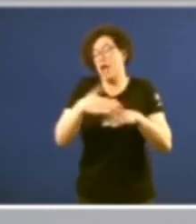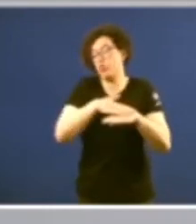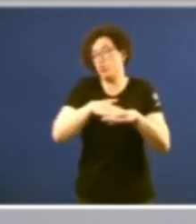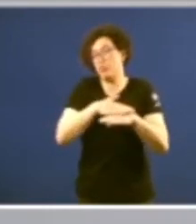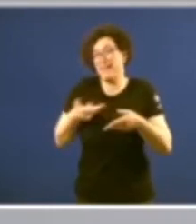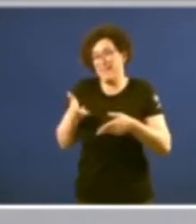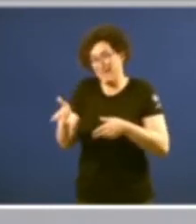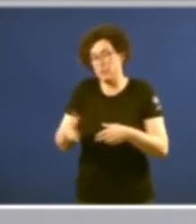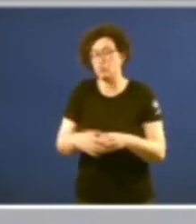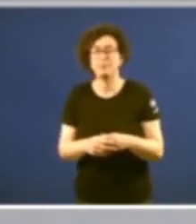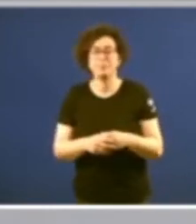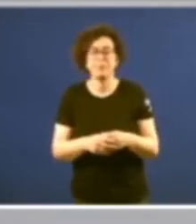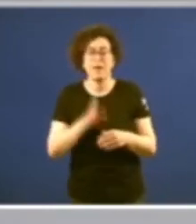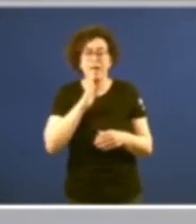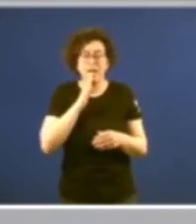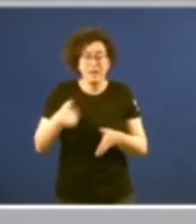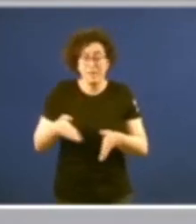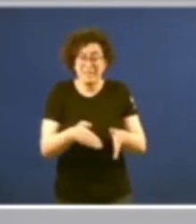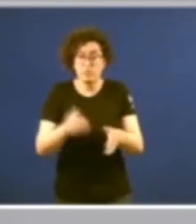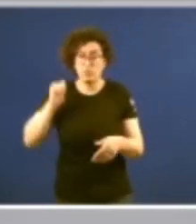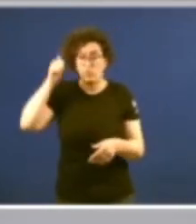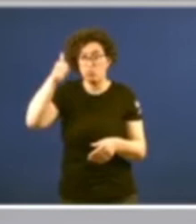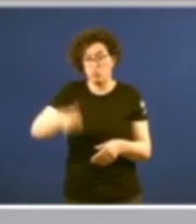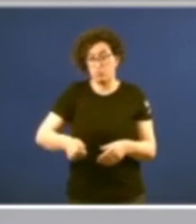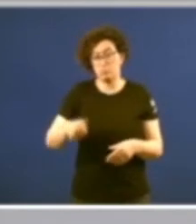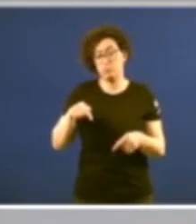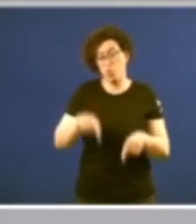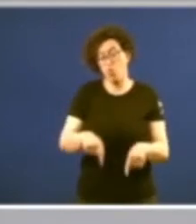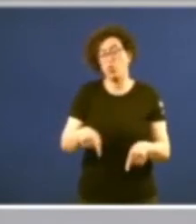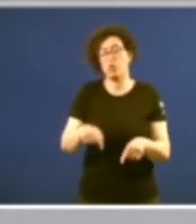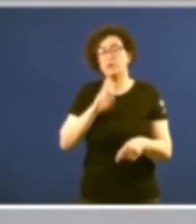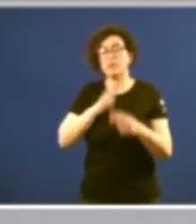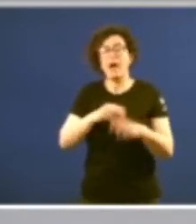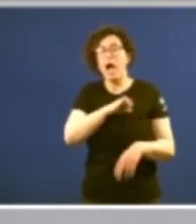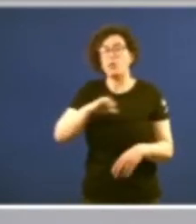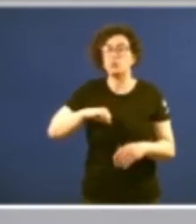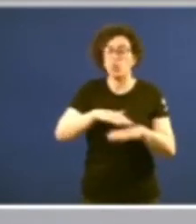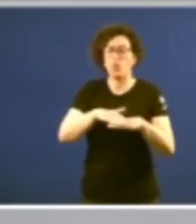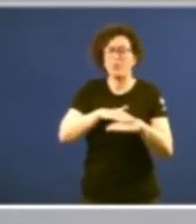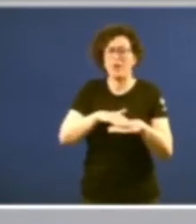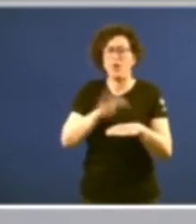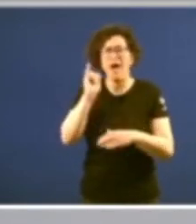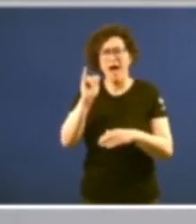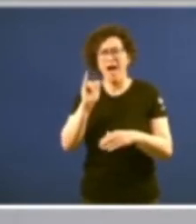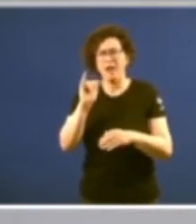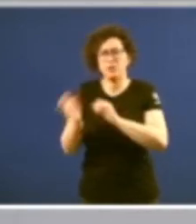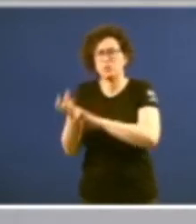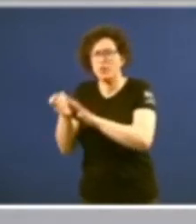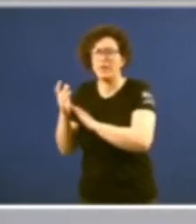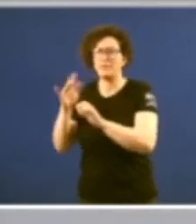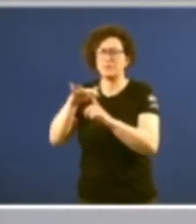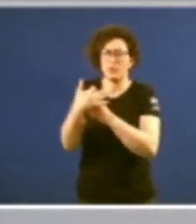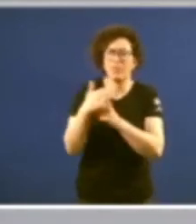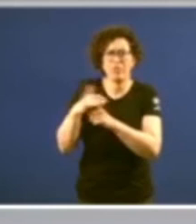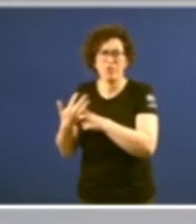camiño que desembocan o texto que hoxe en rexe o autogoverno nun estivo exento de circunstancias anómalas que